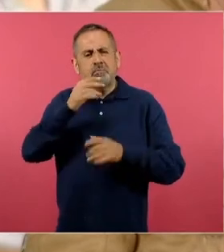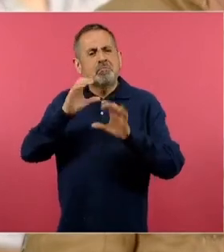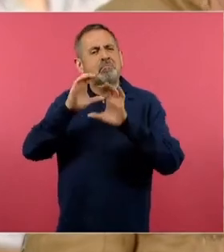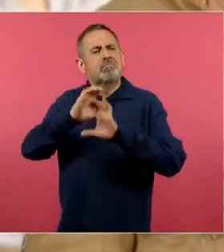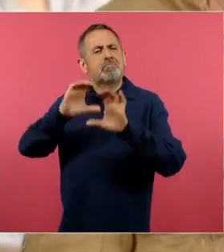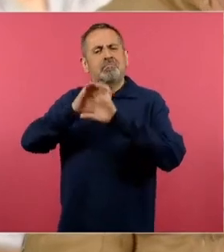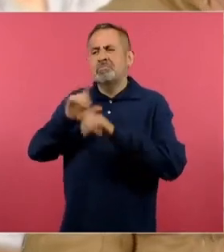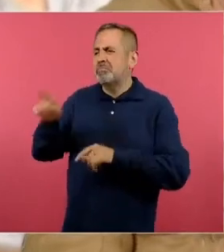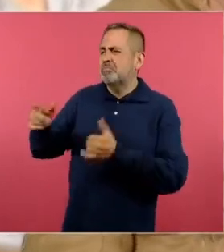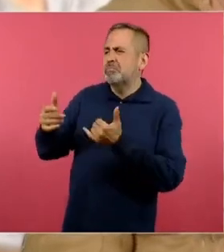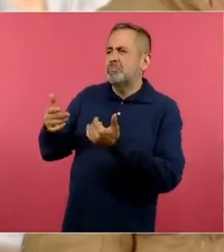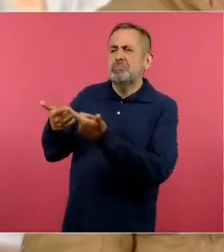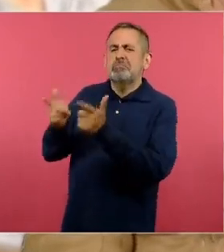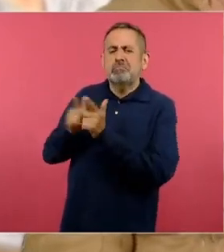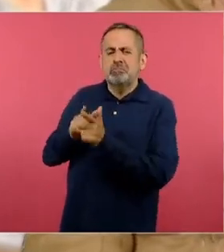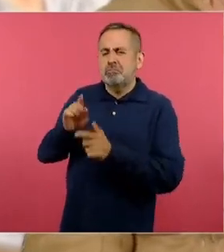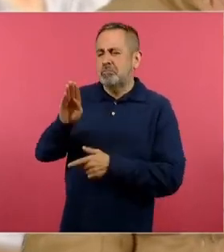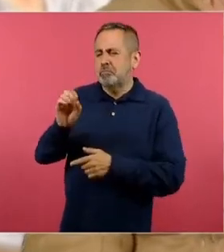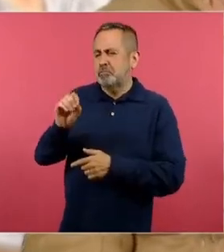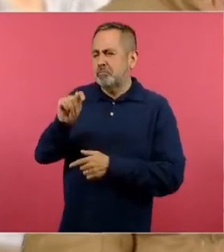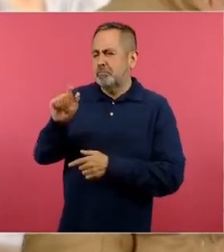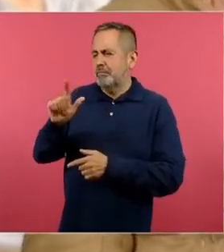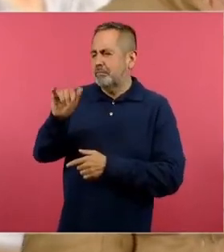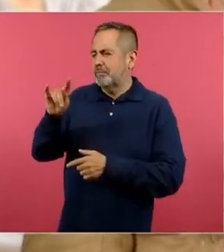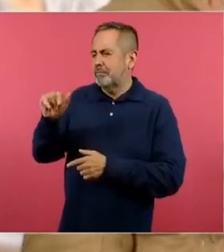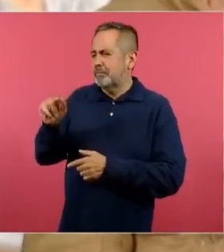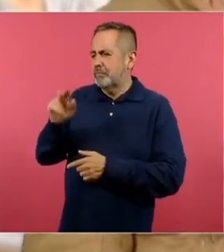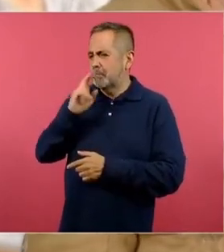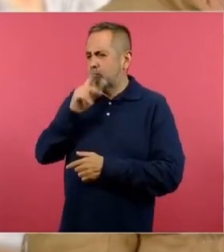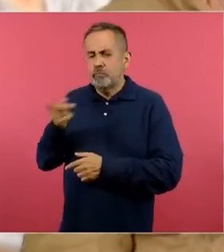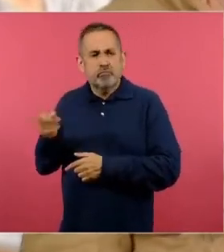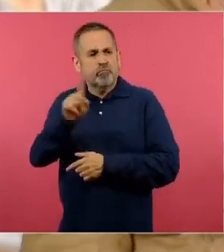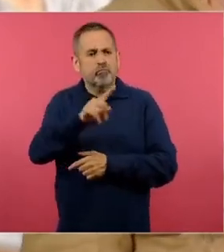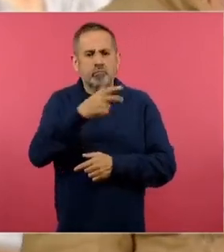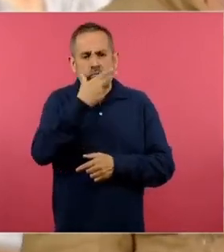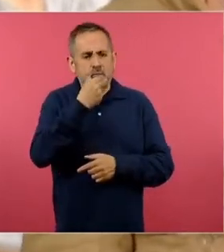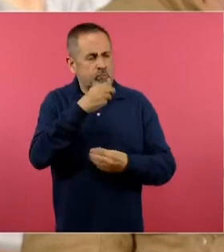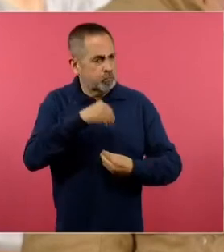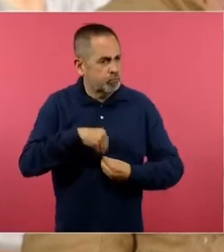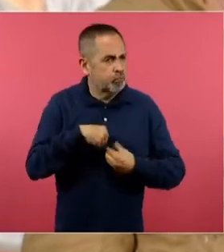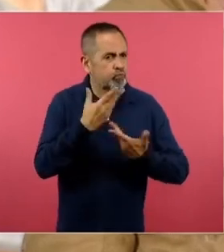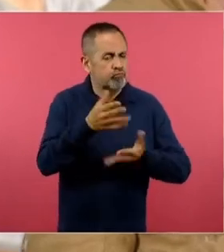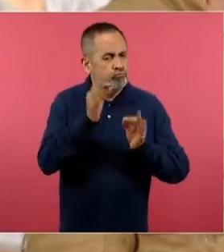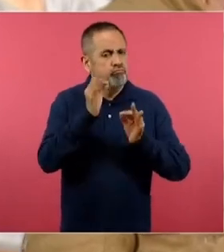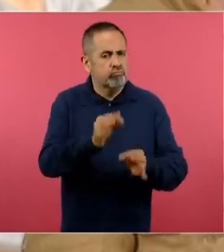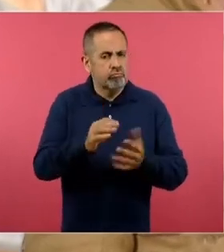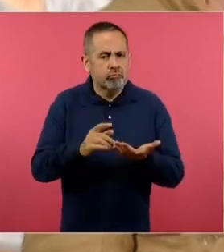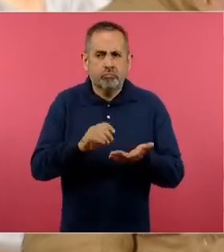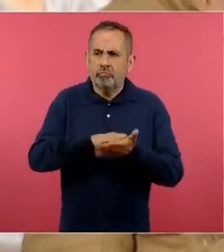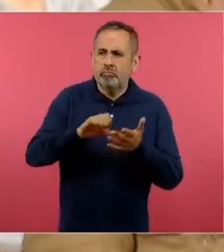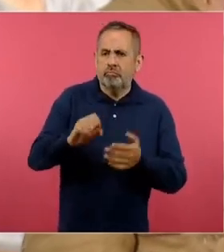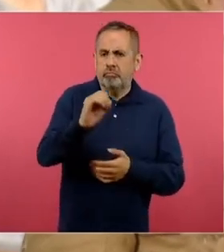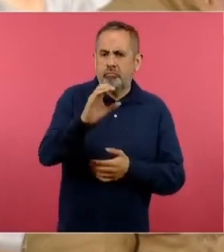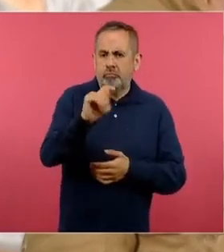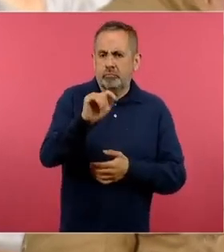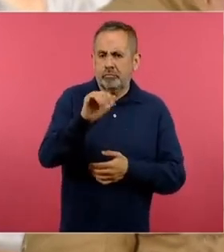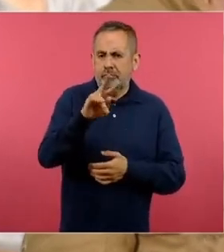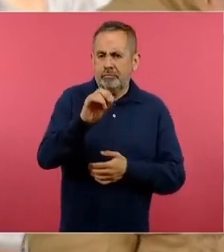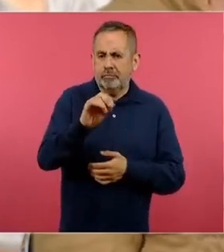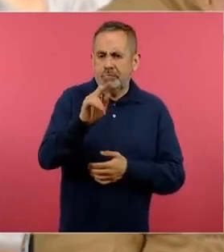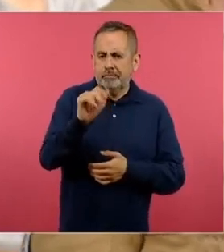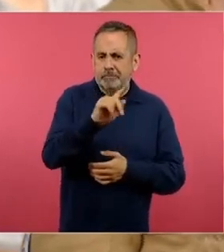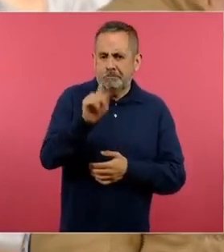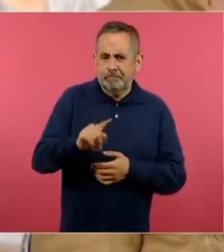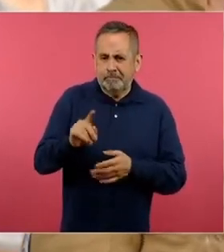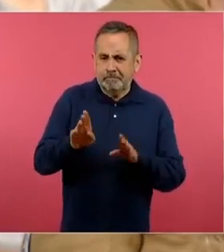Botellita de Jerez y a lo mejor no de un poeta más convencional como puede ser Octavio Paz a esto se